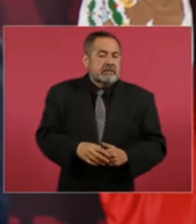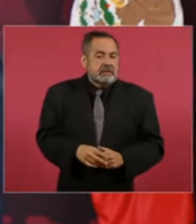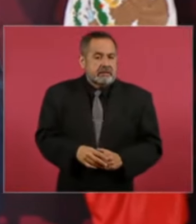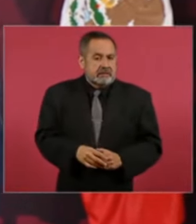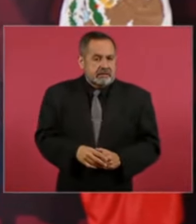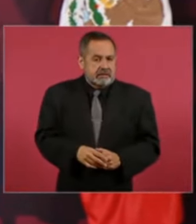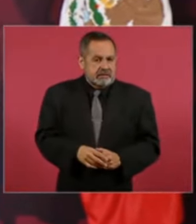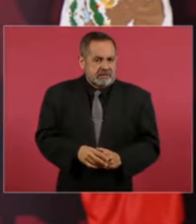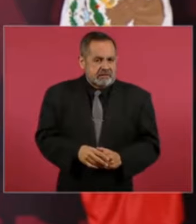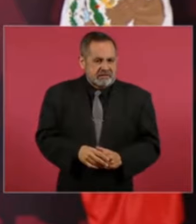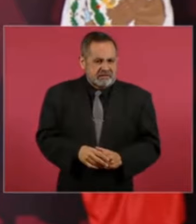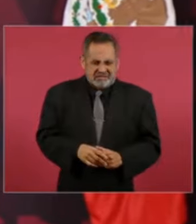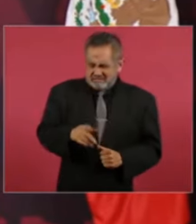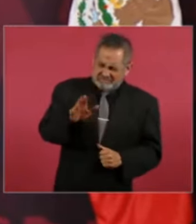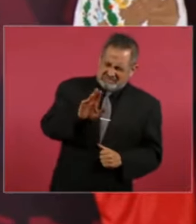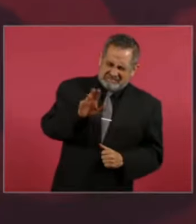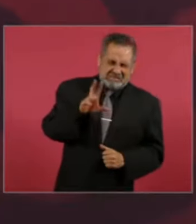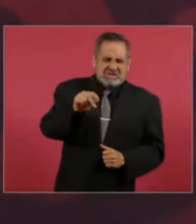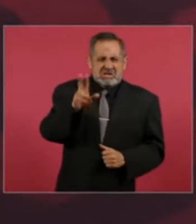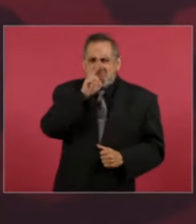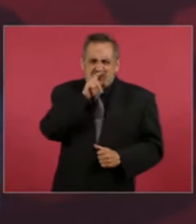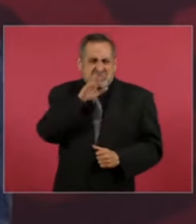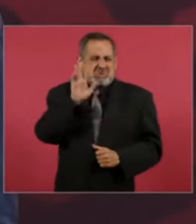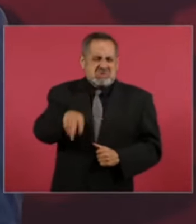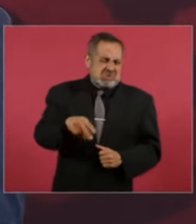no no te preocupes por eso